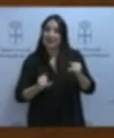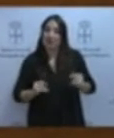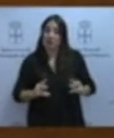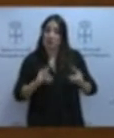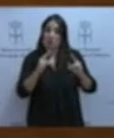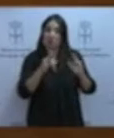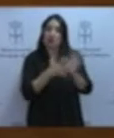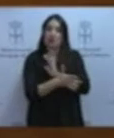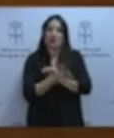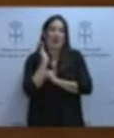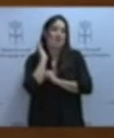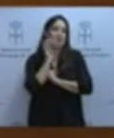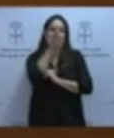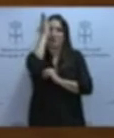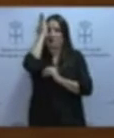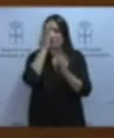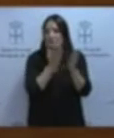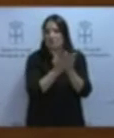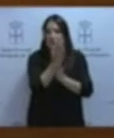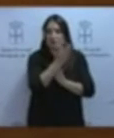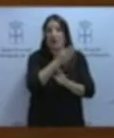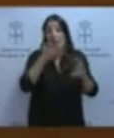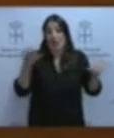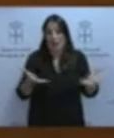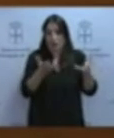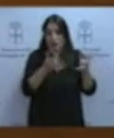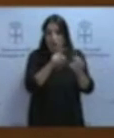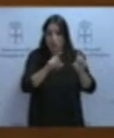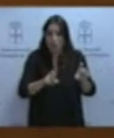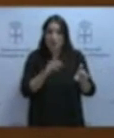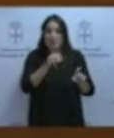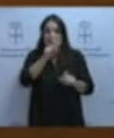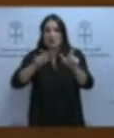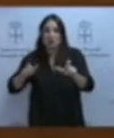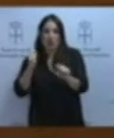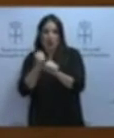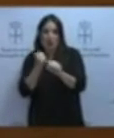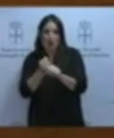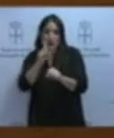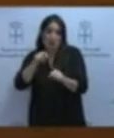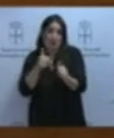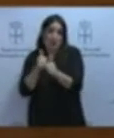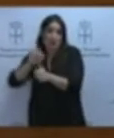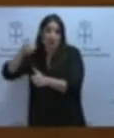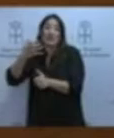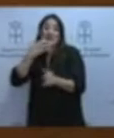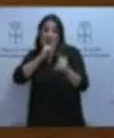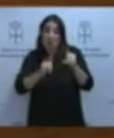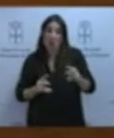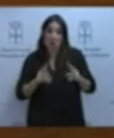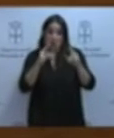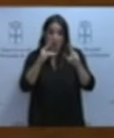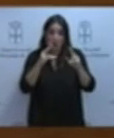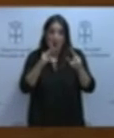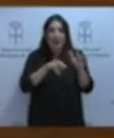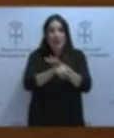provocará daños irreparables no solo a los propios activos de la compañía, sino al personal y a los terceros. Y en cualquier caso de producirse el corte eléctrico, la gestión de todas las